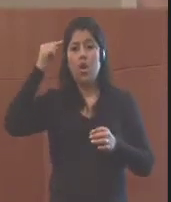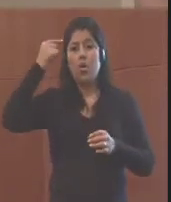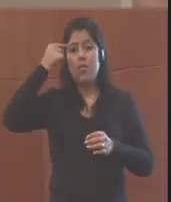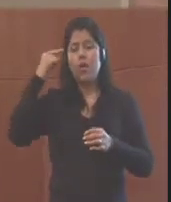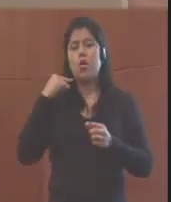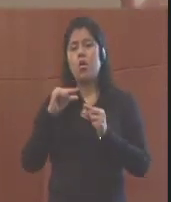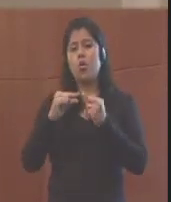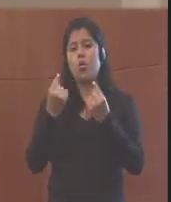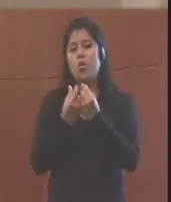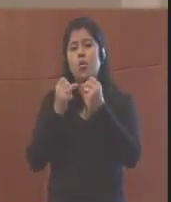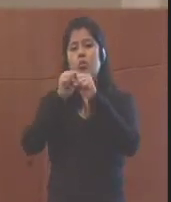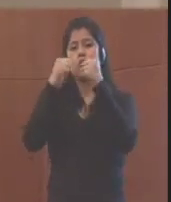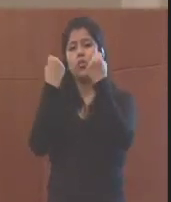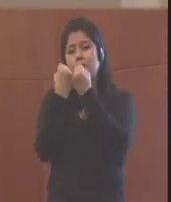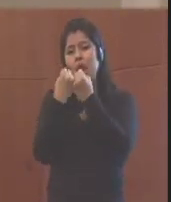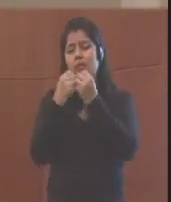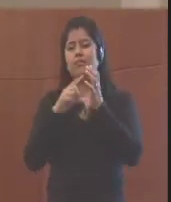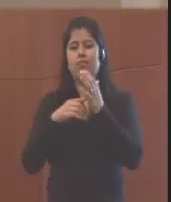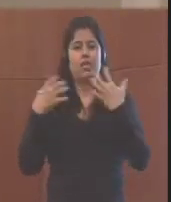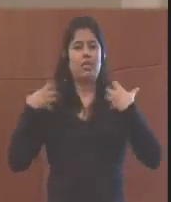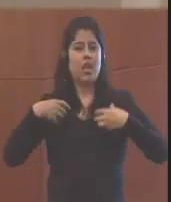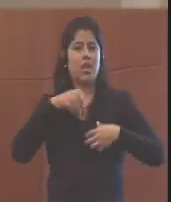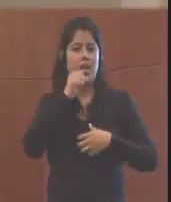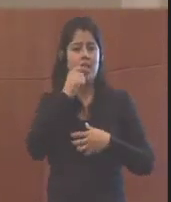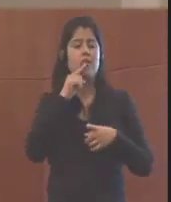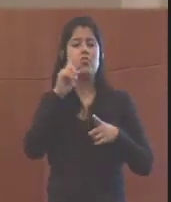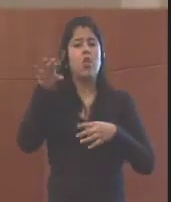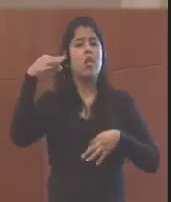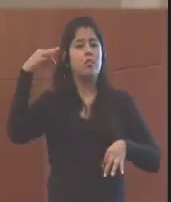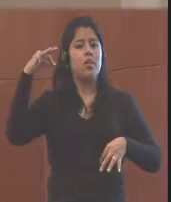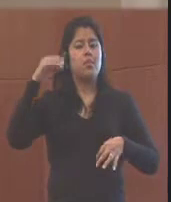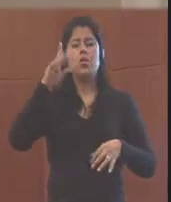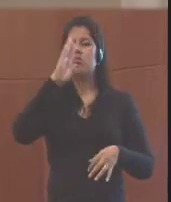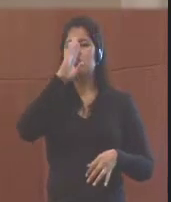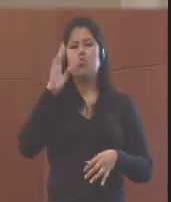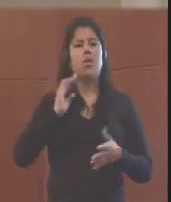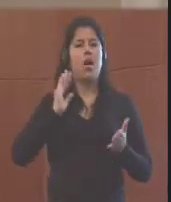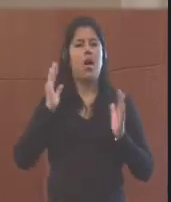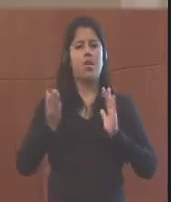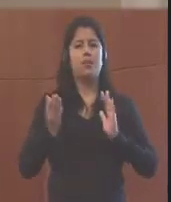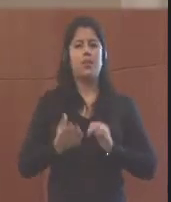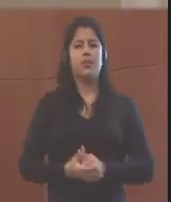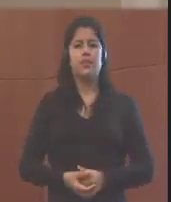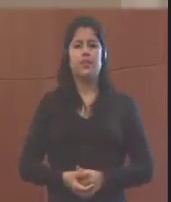y a los grupos de sociedad civil de manera muy práctica, no solo en papel, nunca vamos a cambiar.